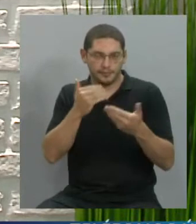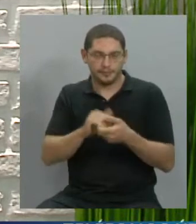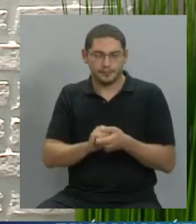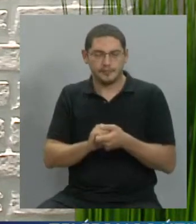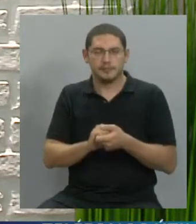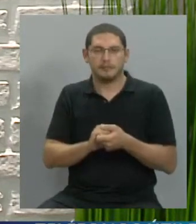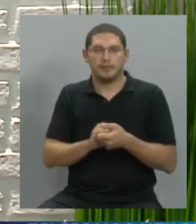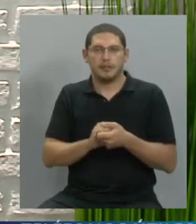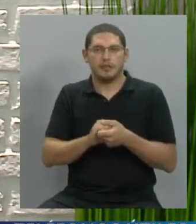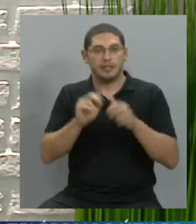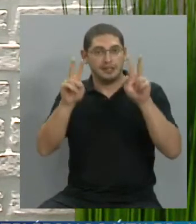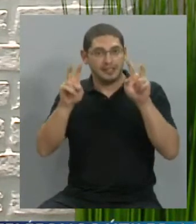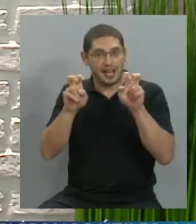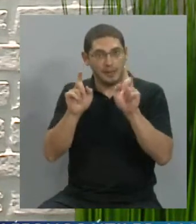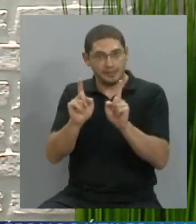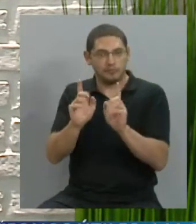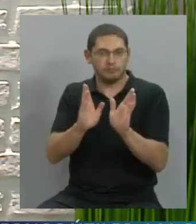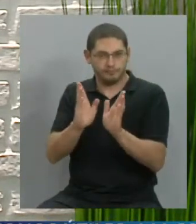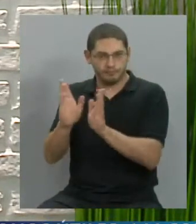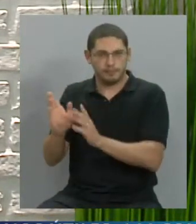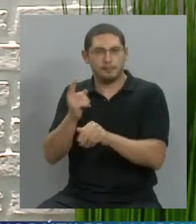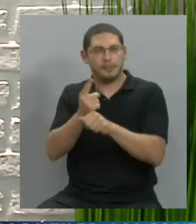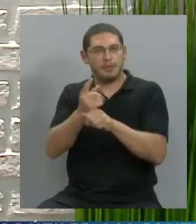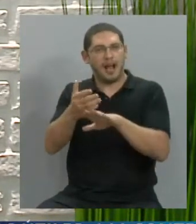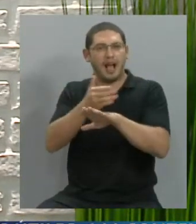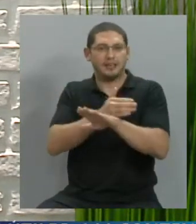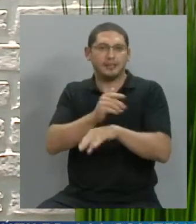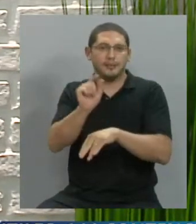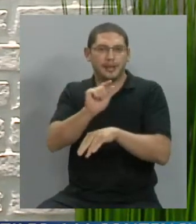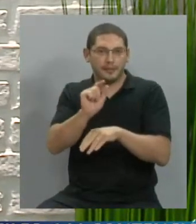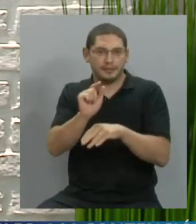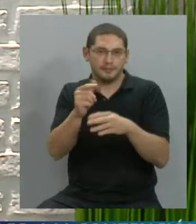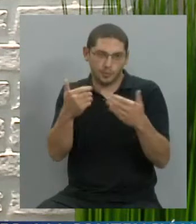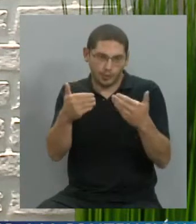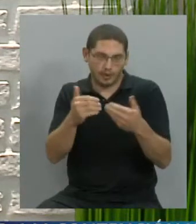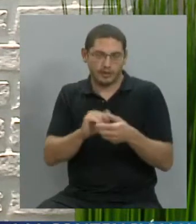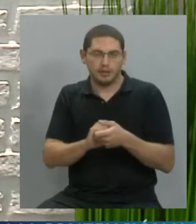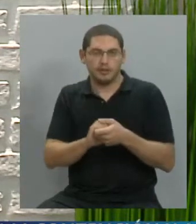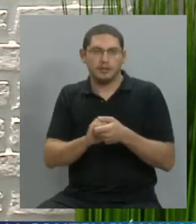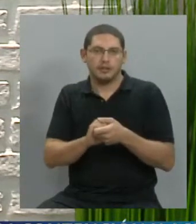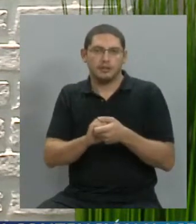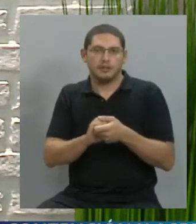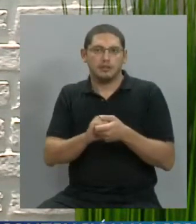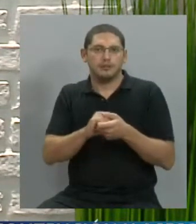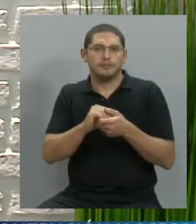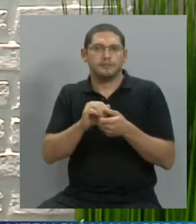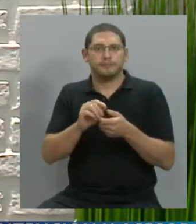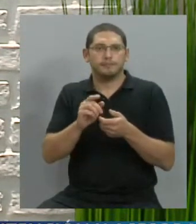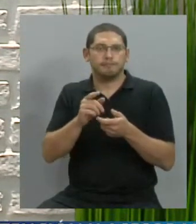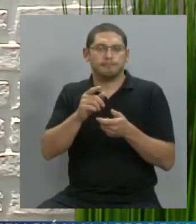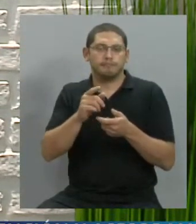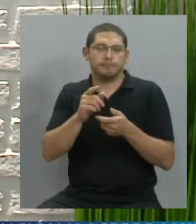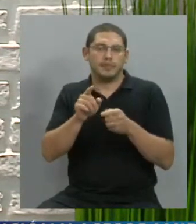respecto al tema en sí, quiero que me contés brevemente, si se puede hacer breve la situación de